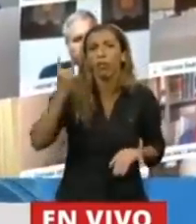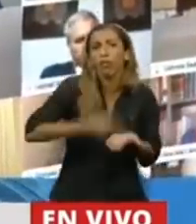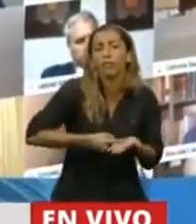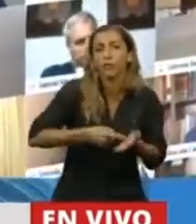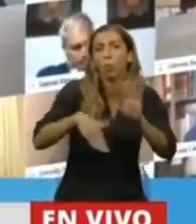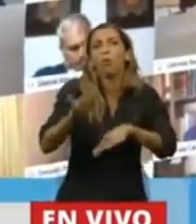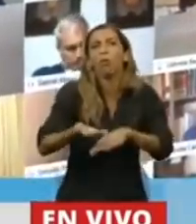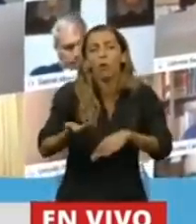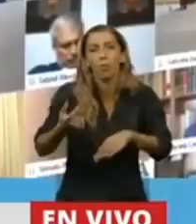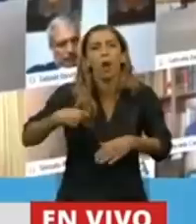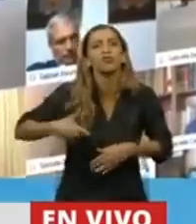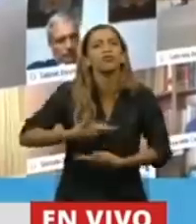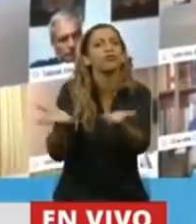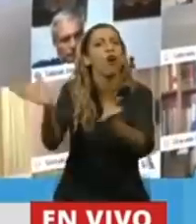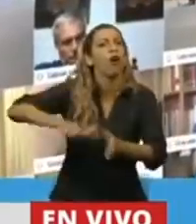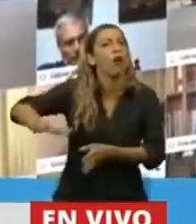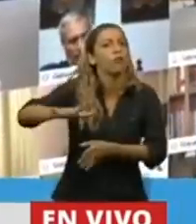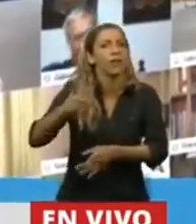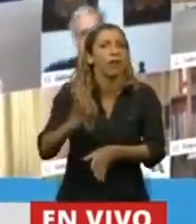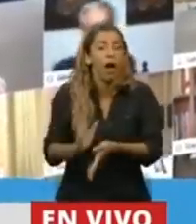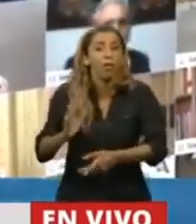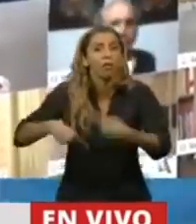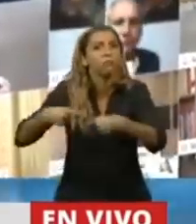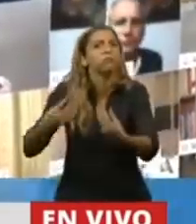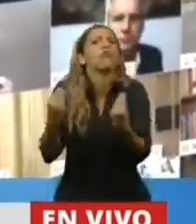Entonces, creo que lo que sí tenemos que pensar,